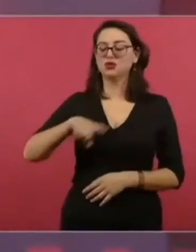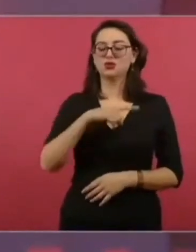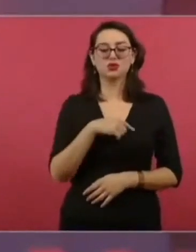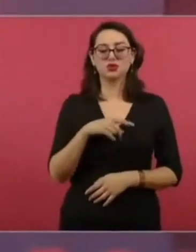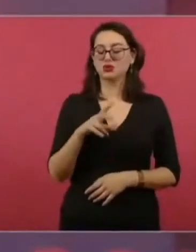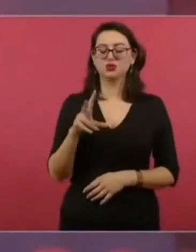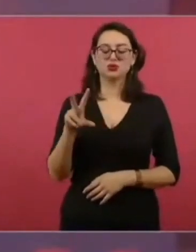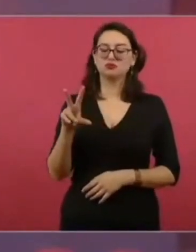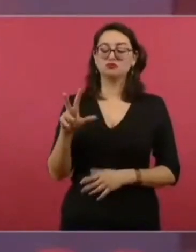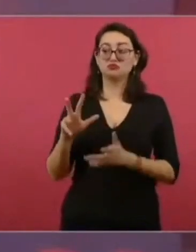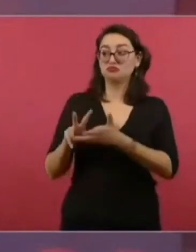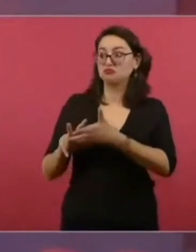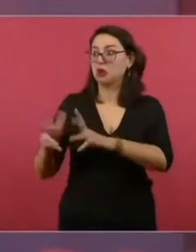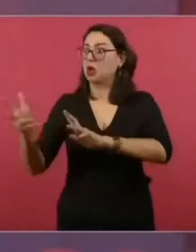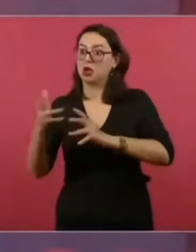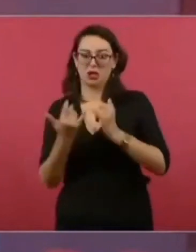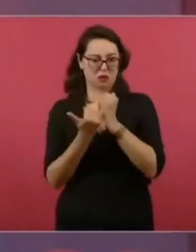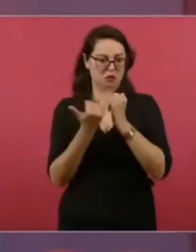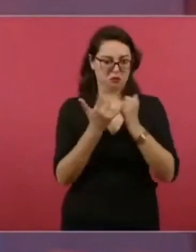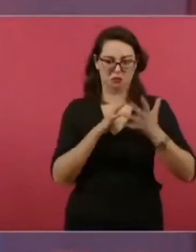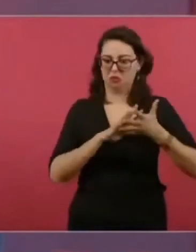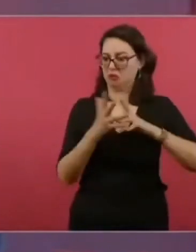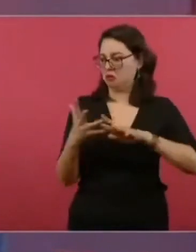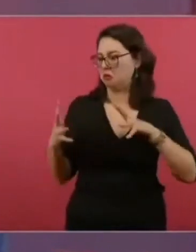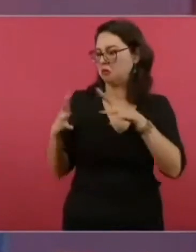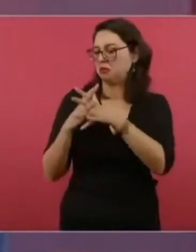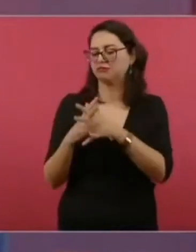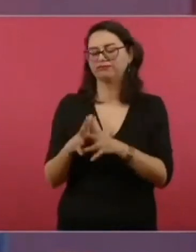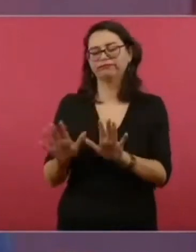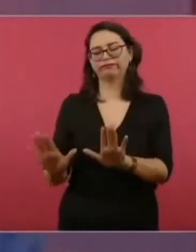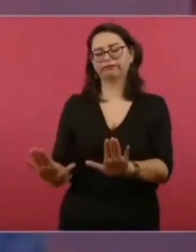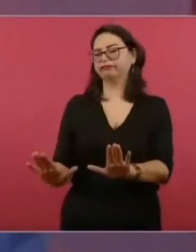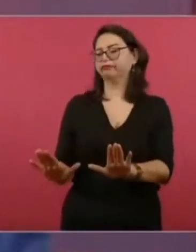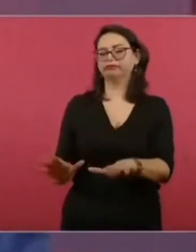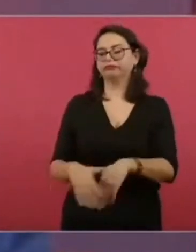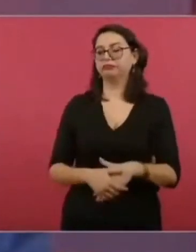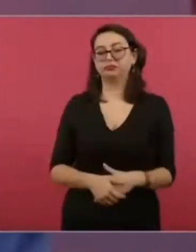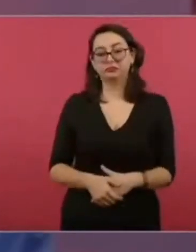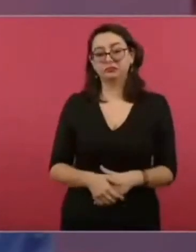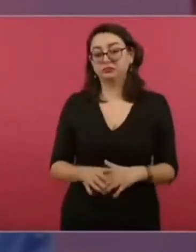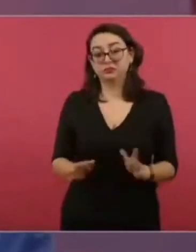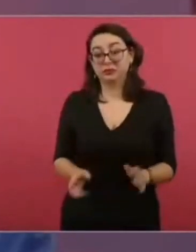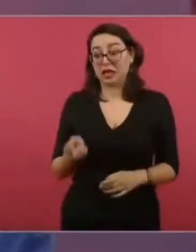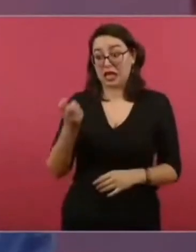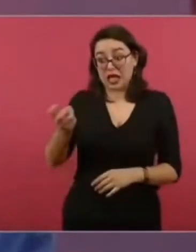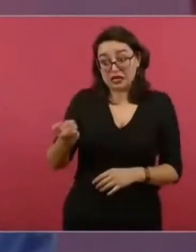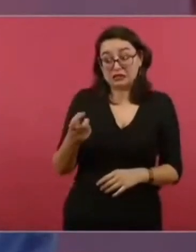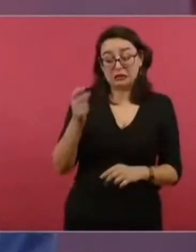Y pedirle a la gente que ayude. Y que los deje solos.